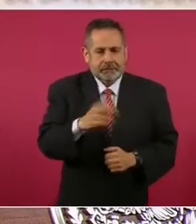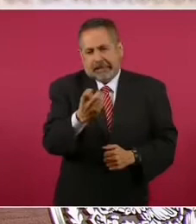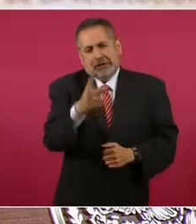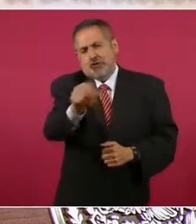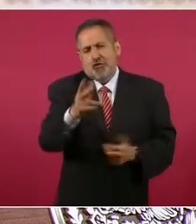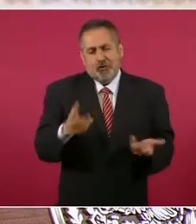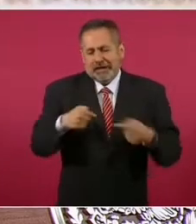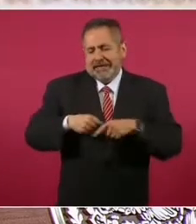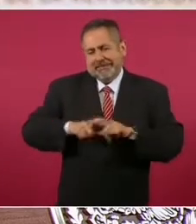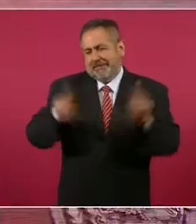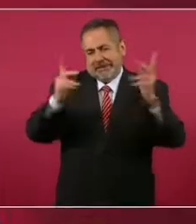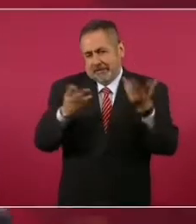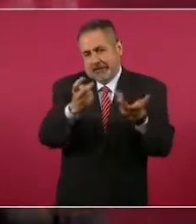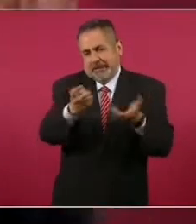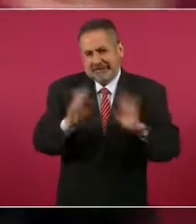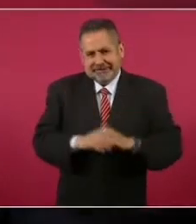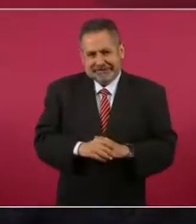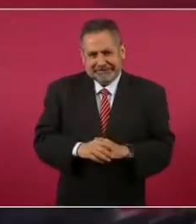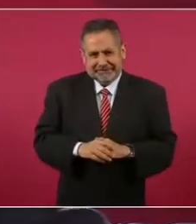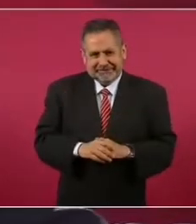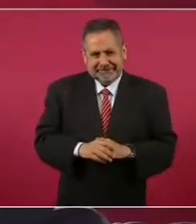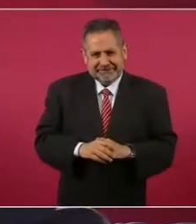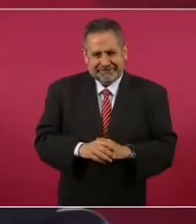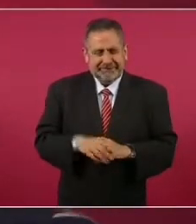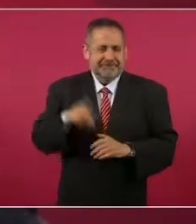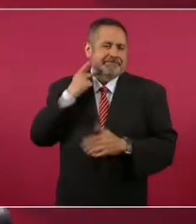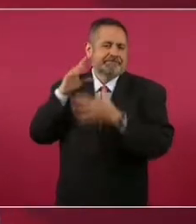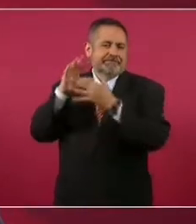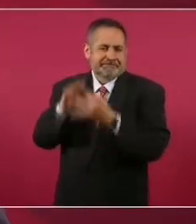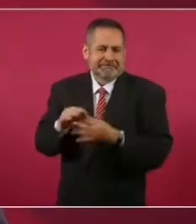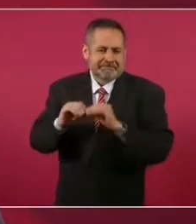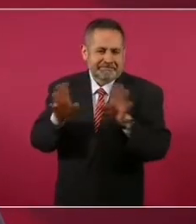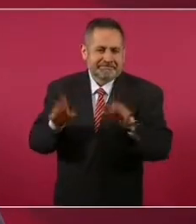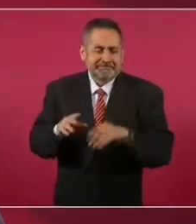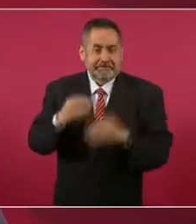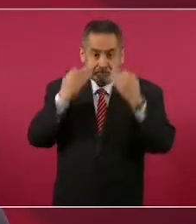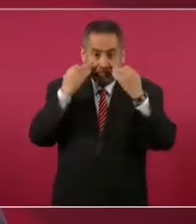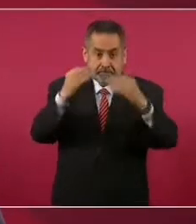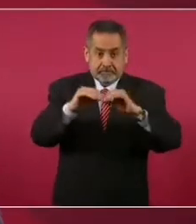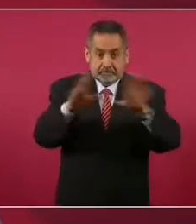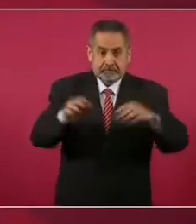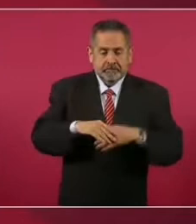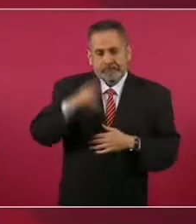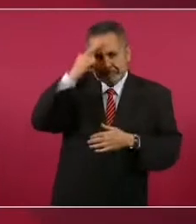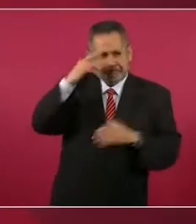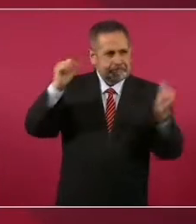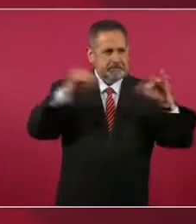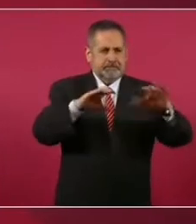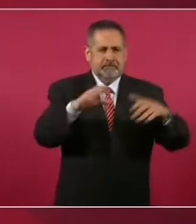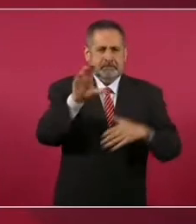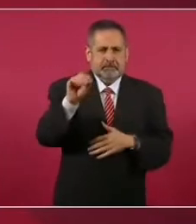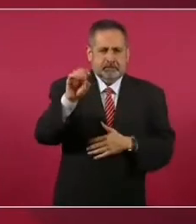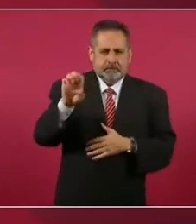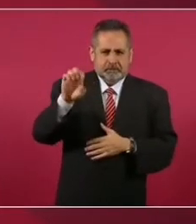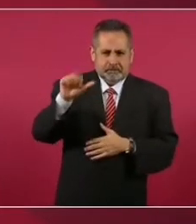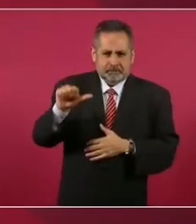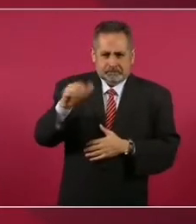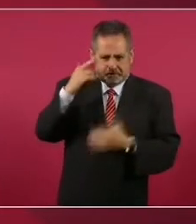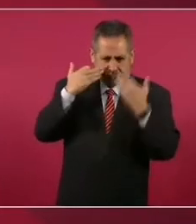Sencillamente. No, y de hecho sólo hay que ver la política que usted tiene con Quedó demostrado cuando la cumbre.